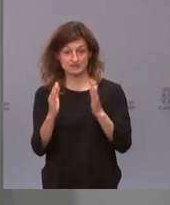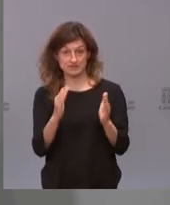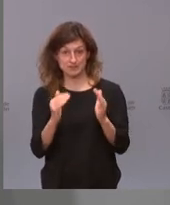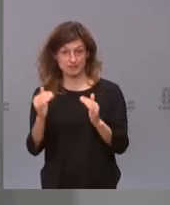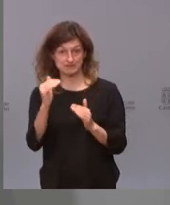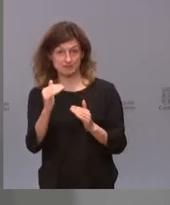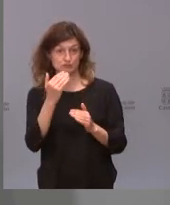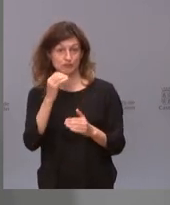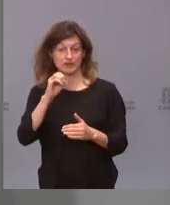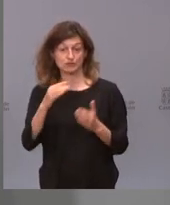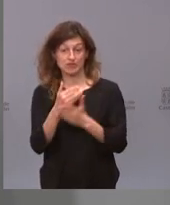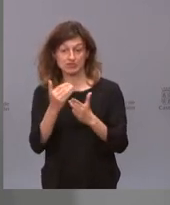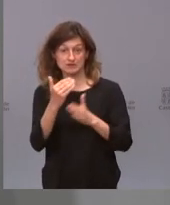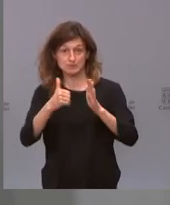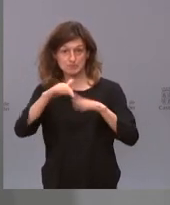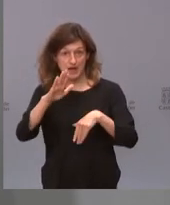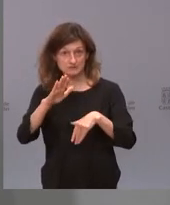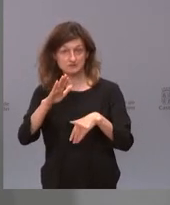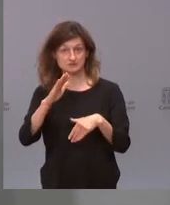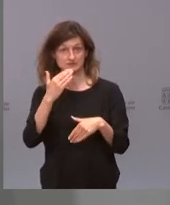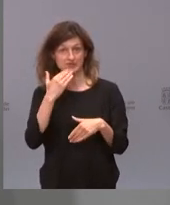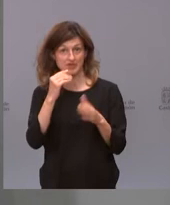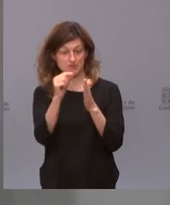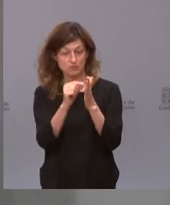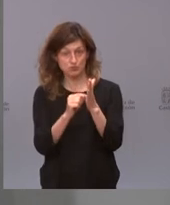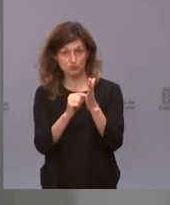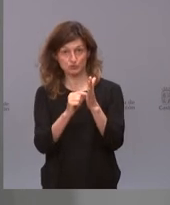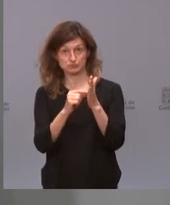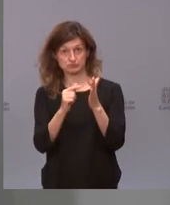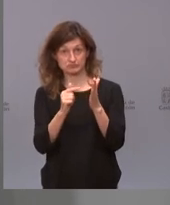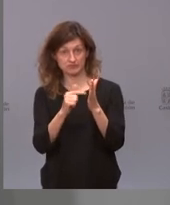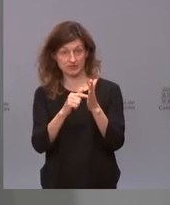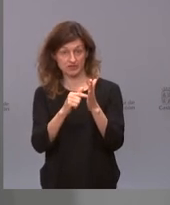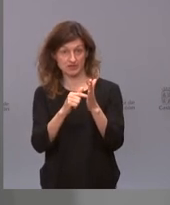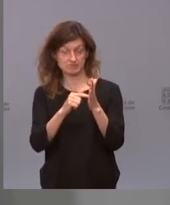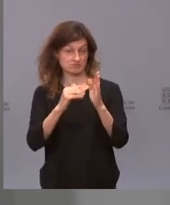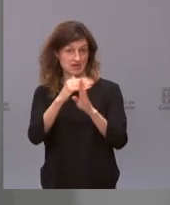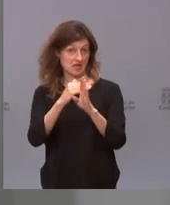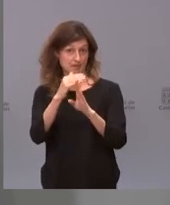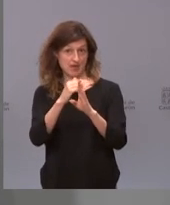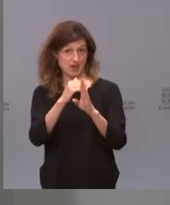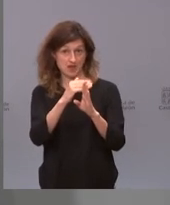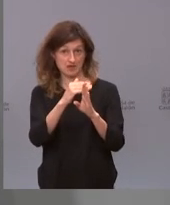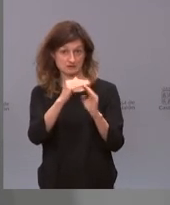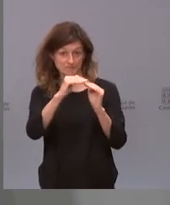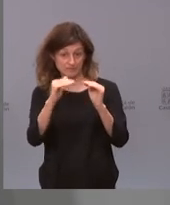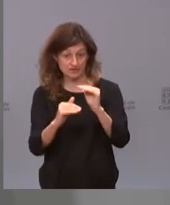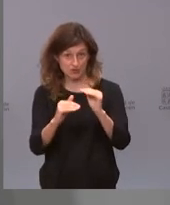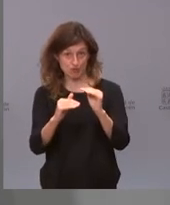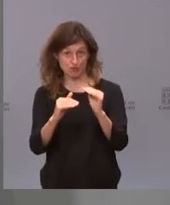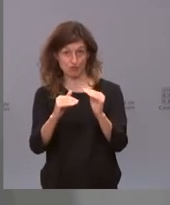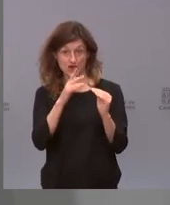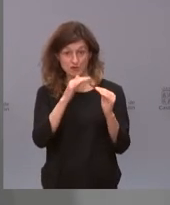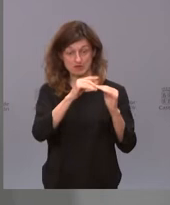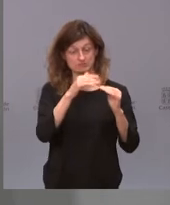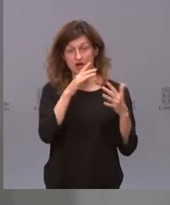que lleven más de 14 días teniendo sus indicadores en niveles inferior al que estamos